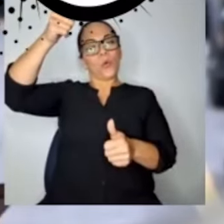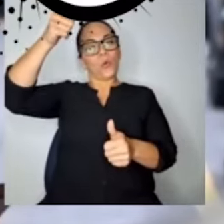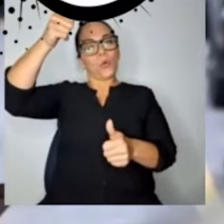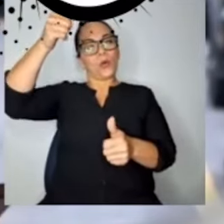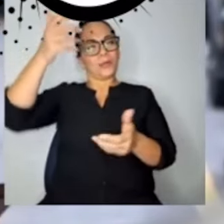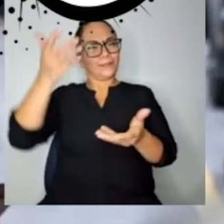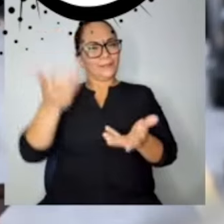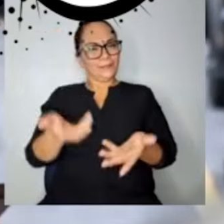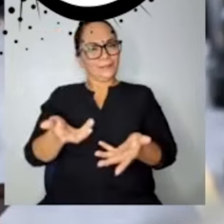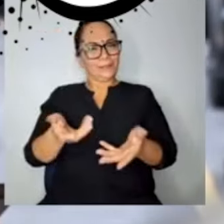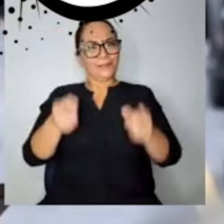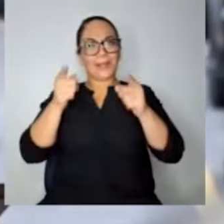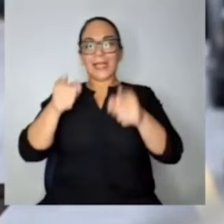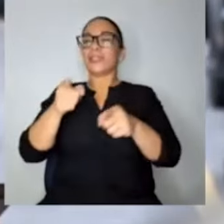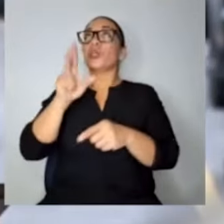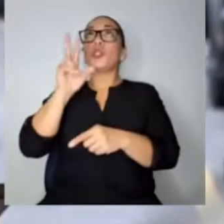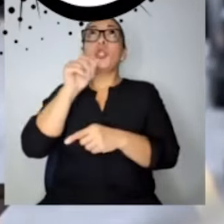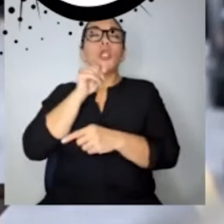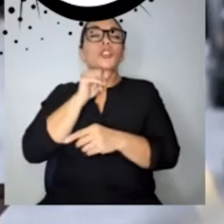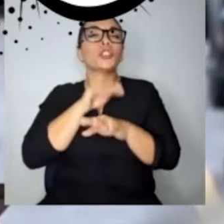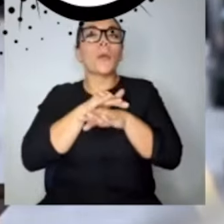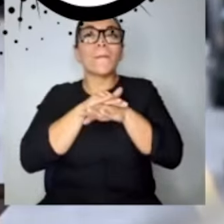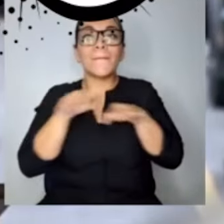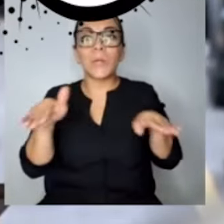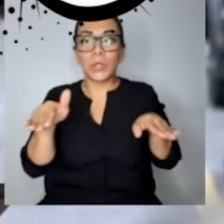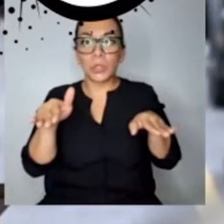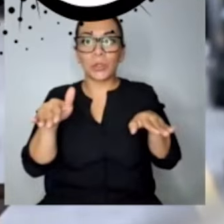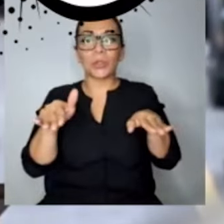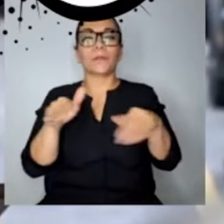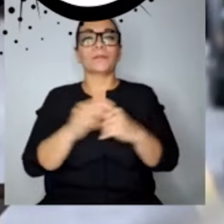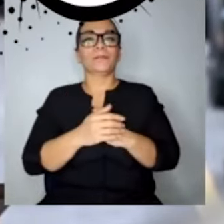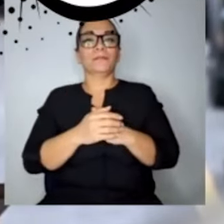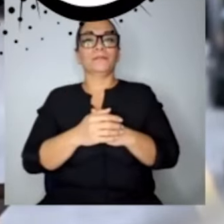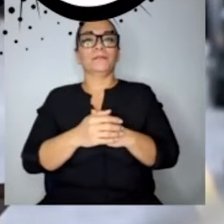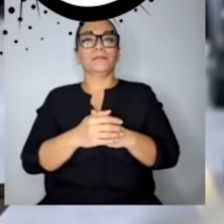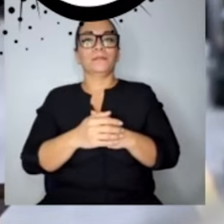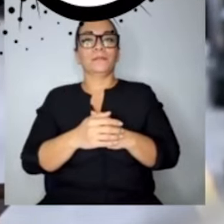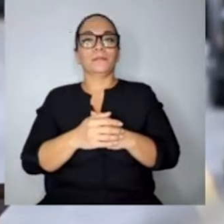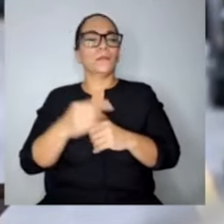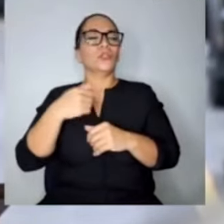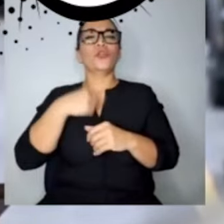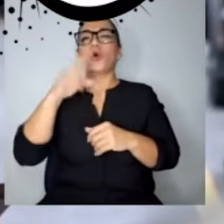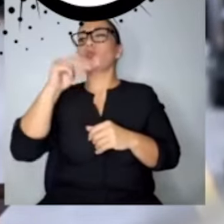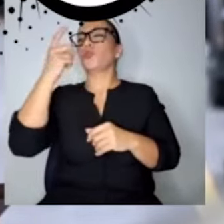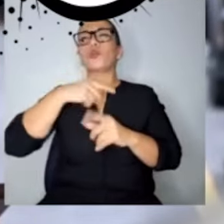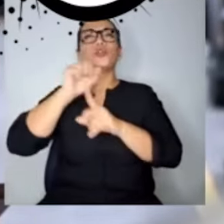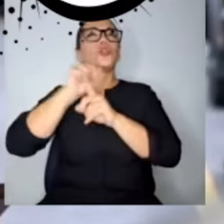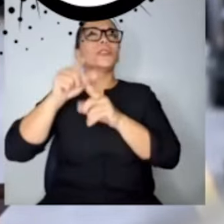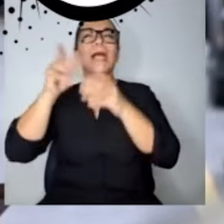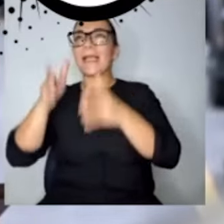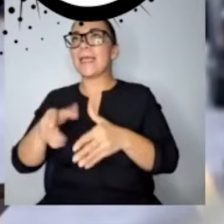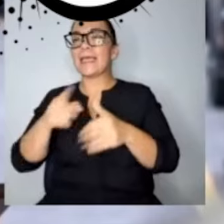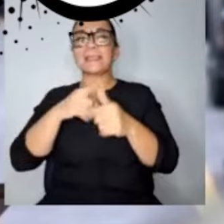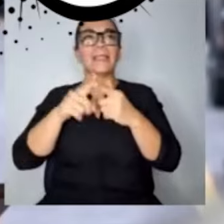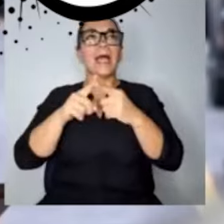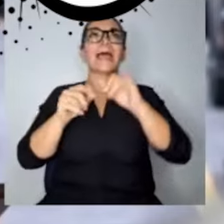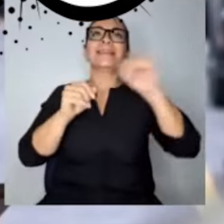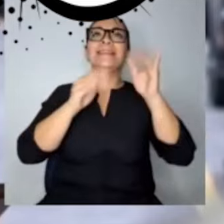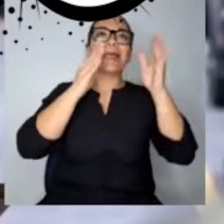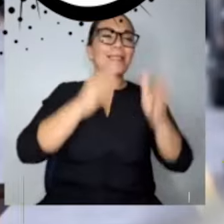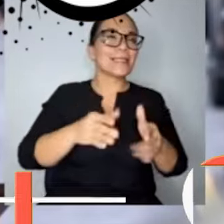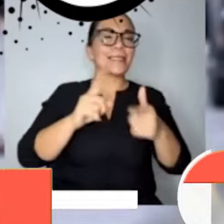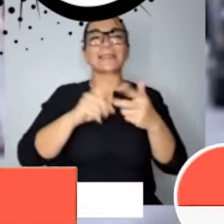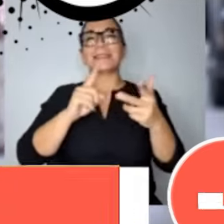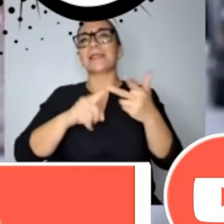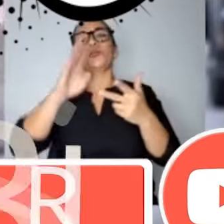Eso yo no lo soporto. Yo no soy de izquierda, yo no soy socialista. Yo nunca voy a promover